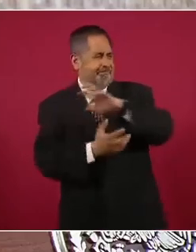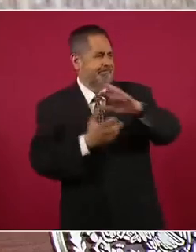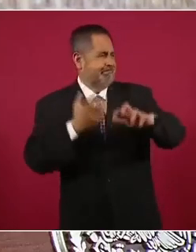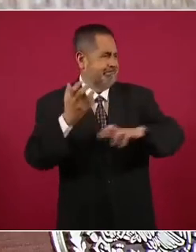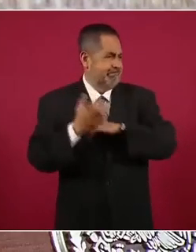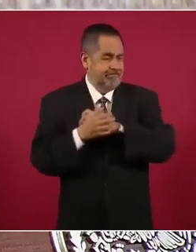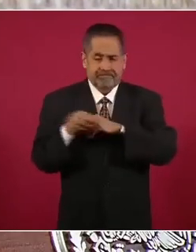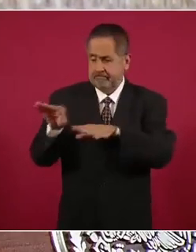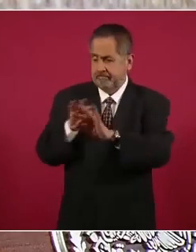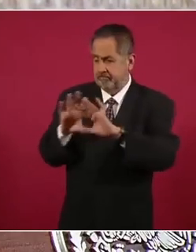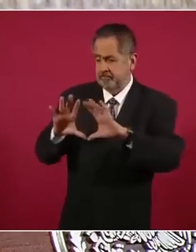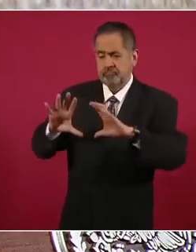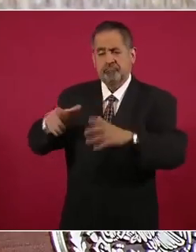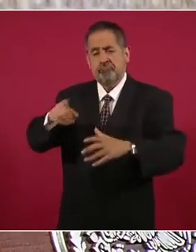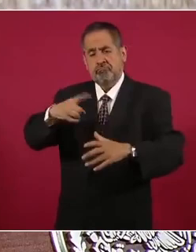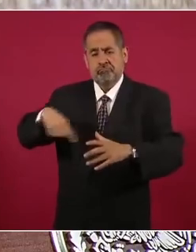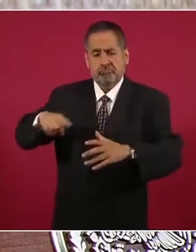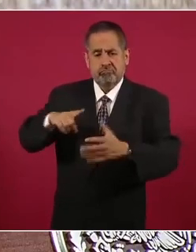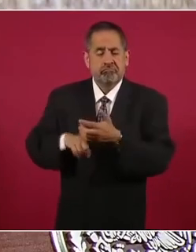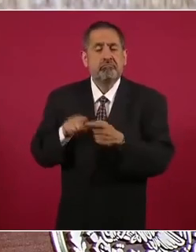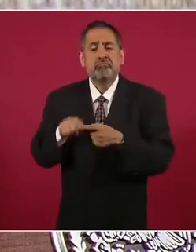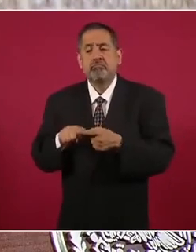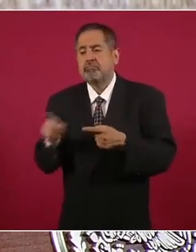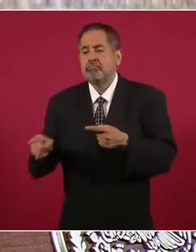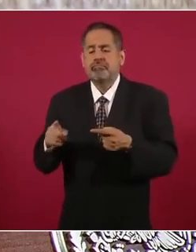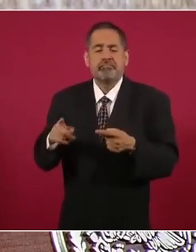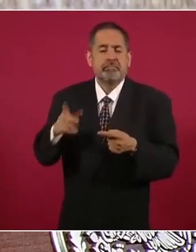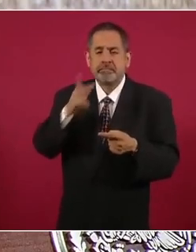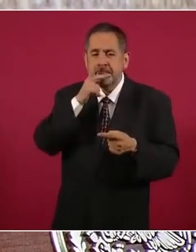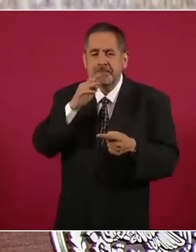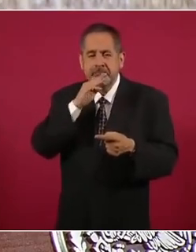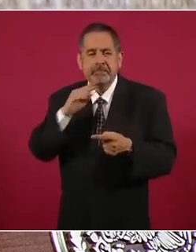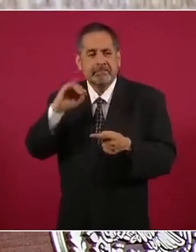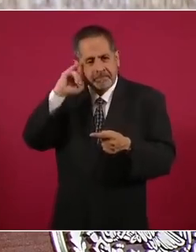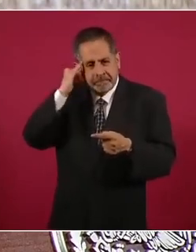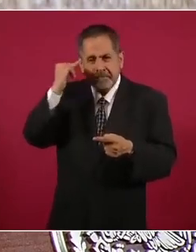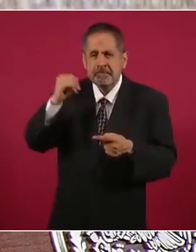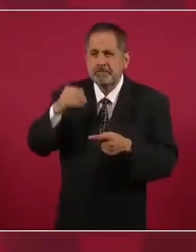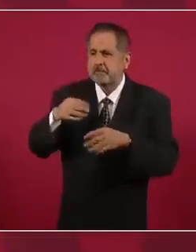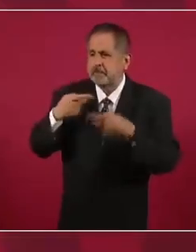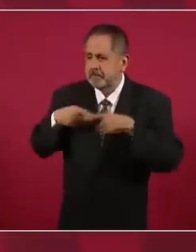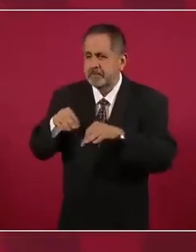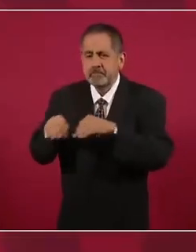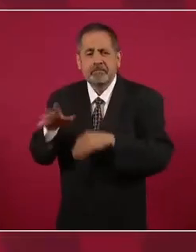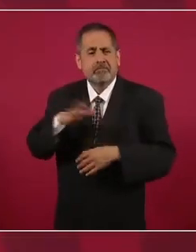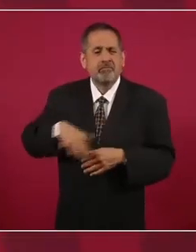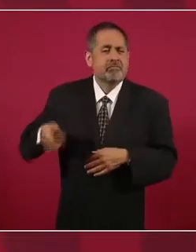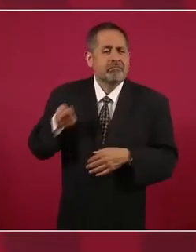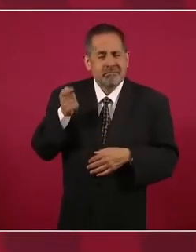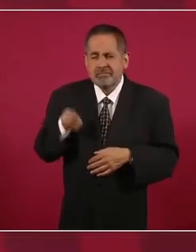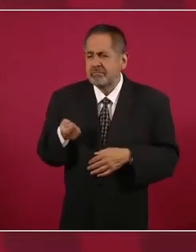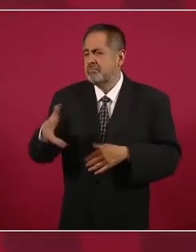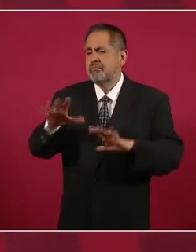está integrado por hijos de campesinos, de obreros, es pueblo uniformado.